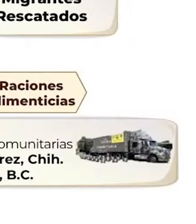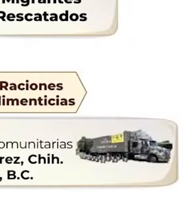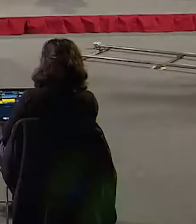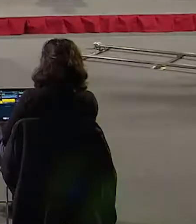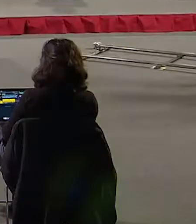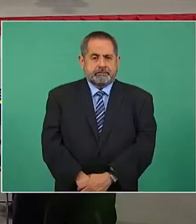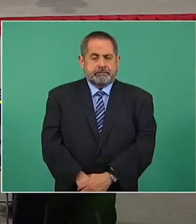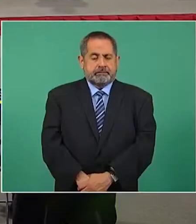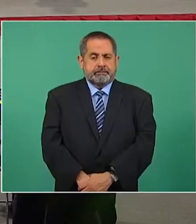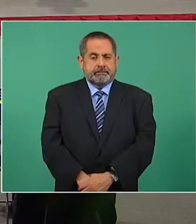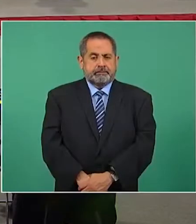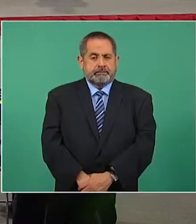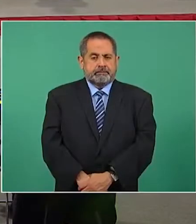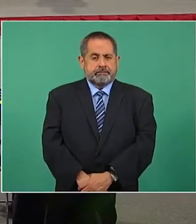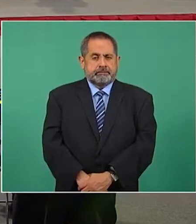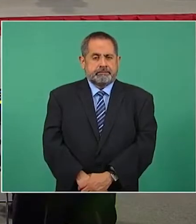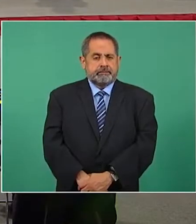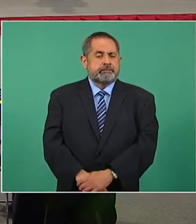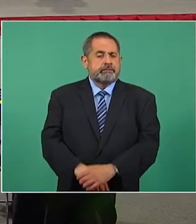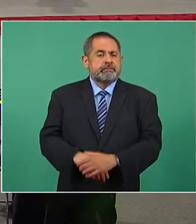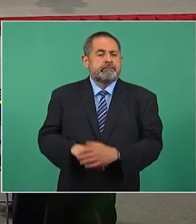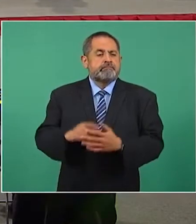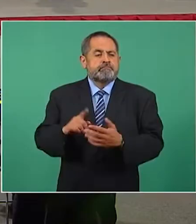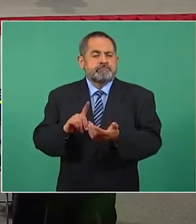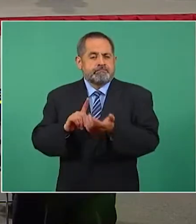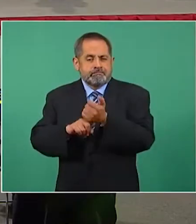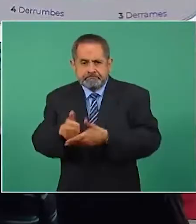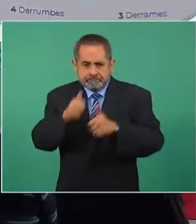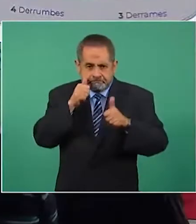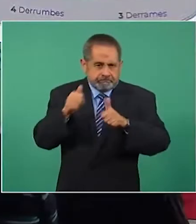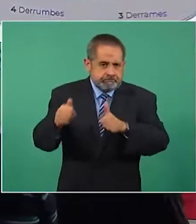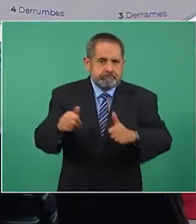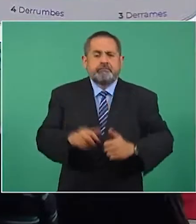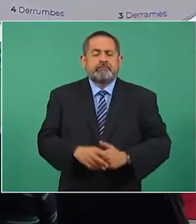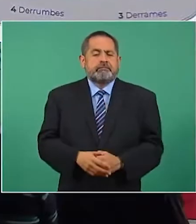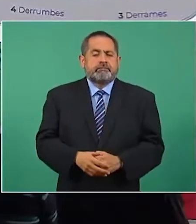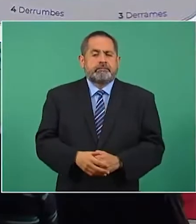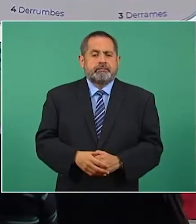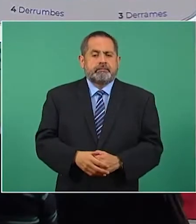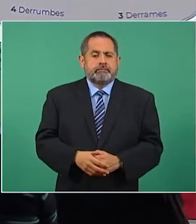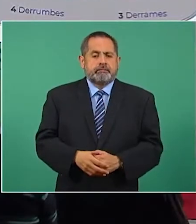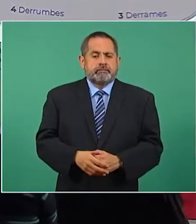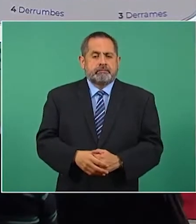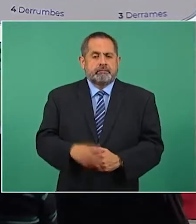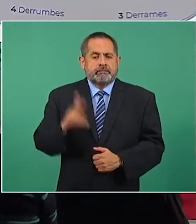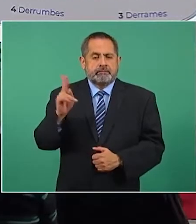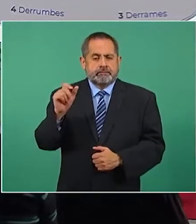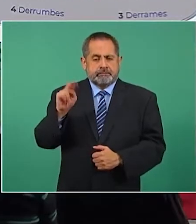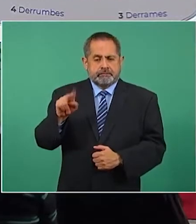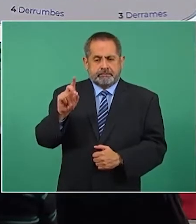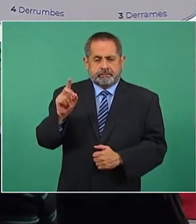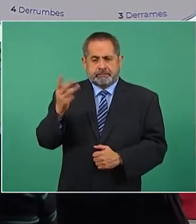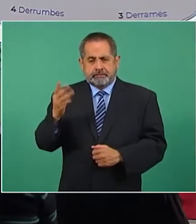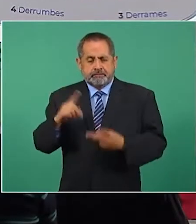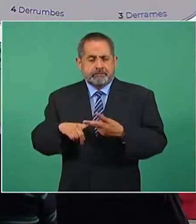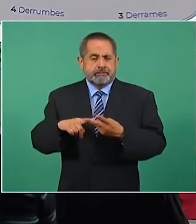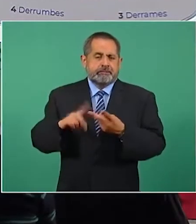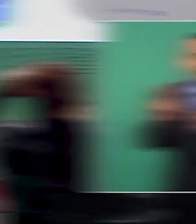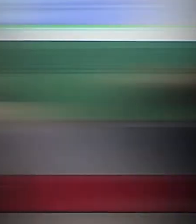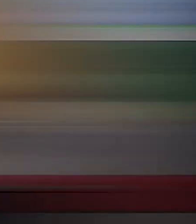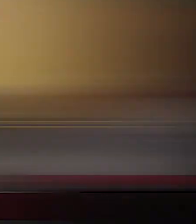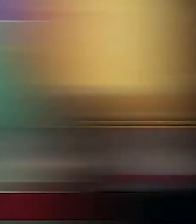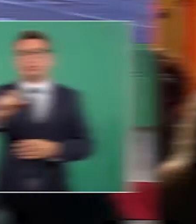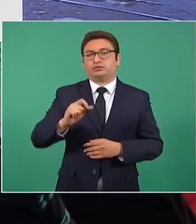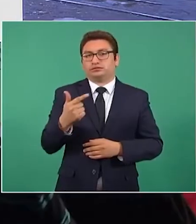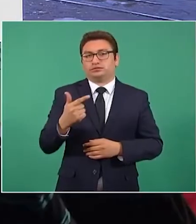traficantes de personas a más de 63.000 migrantes durante el último mes. Además, se ha dado especial atención a la frontera sur del